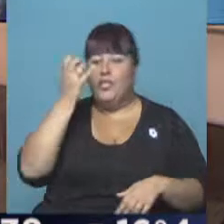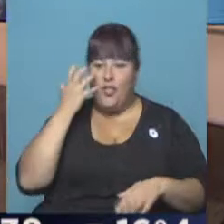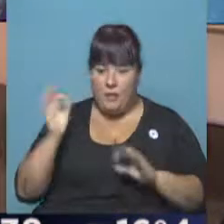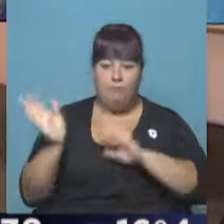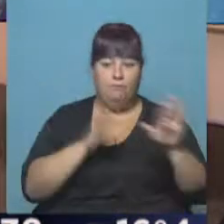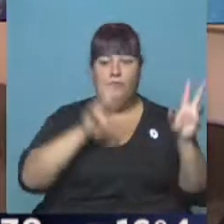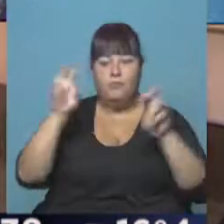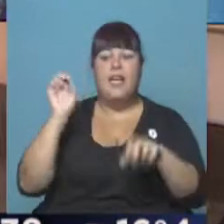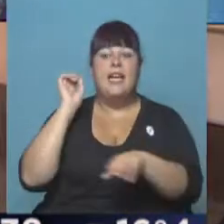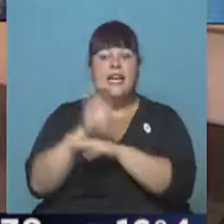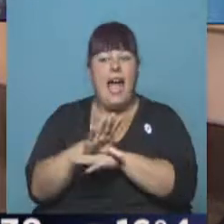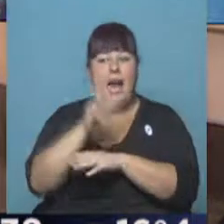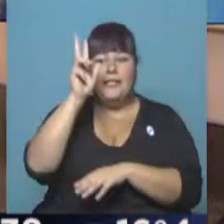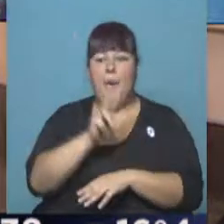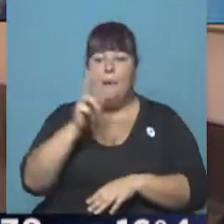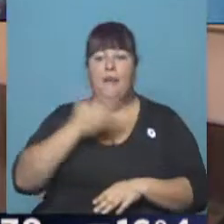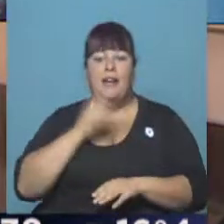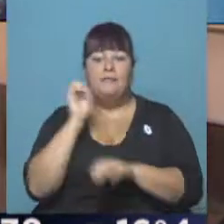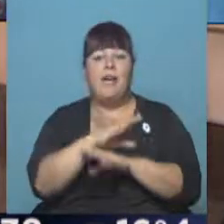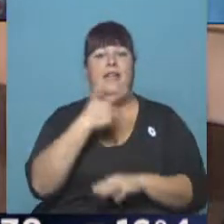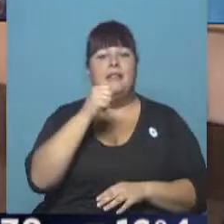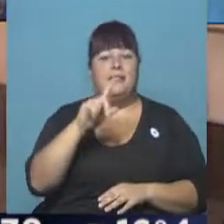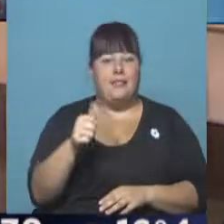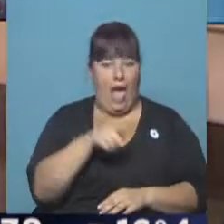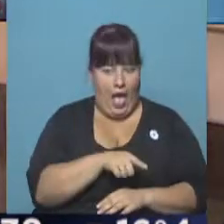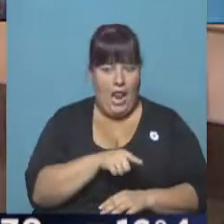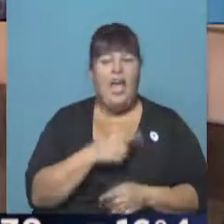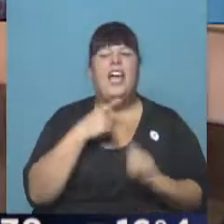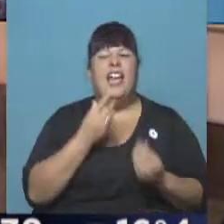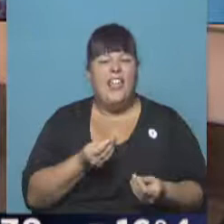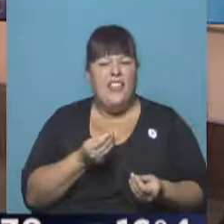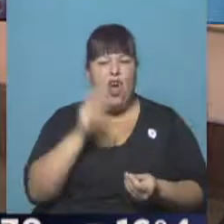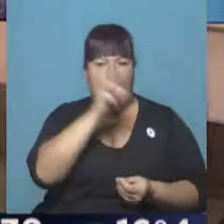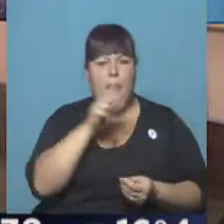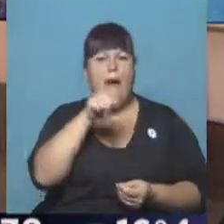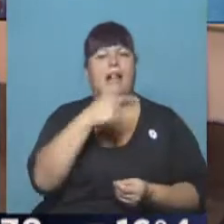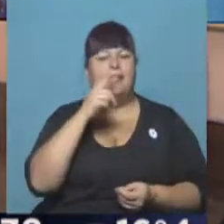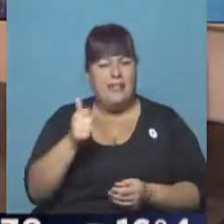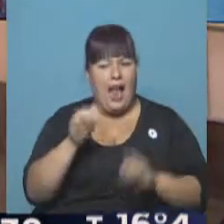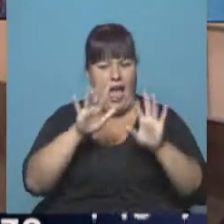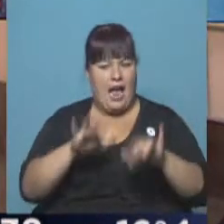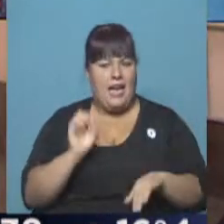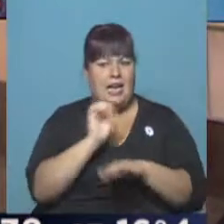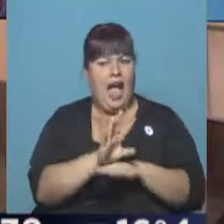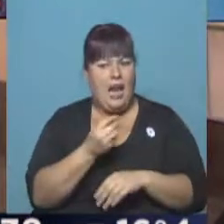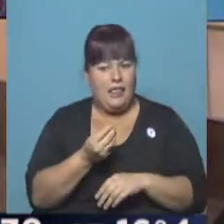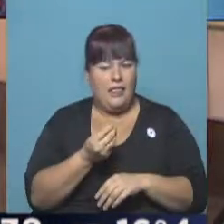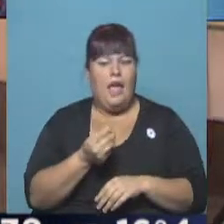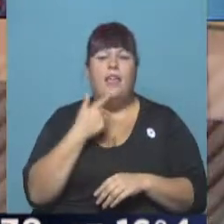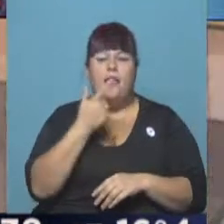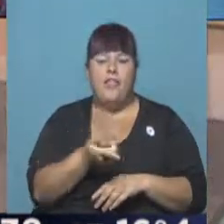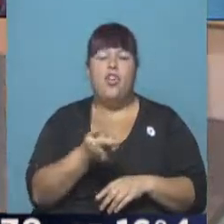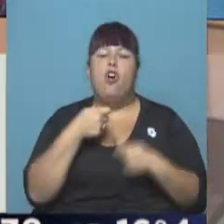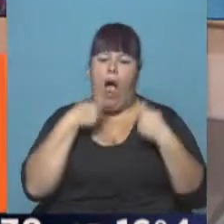Cambiamos de tema, carta del Papa Francisco a Milagro Sala, que le dijo a ver el Papa a Milagro Sala a través de esta carta que le